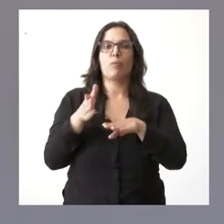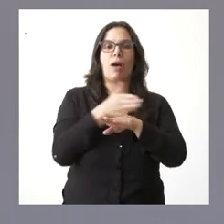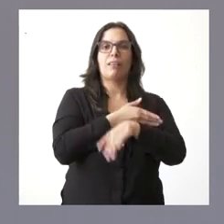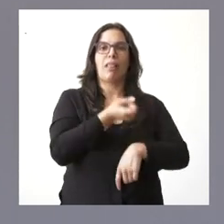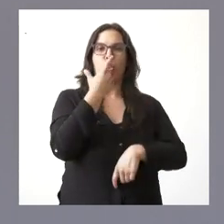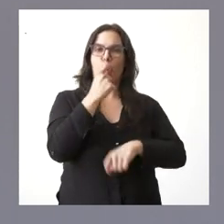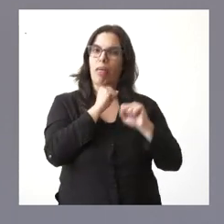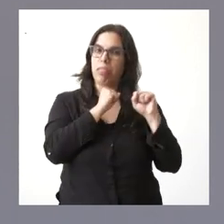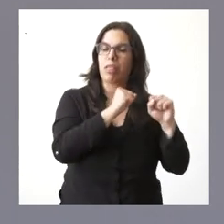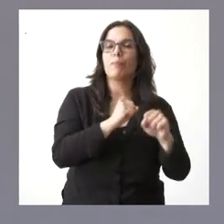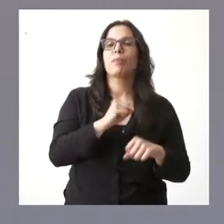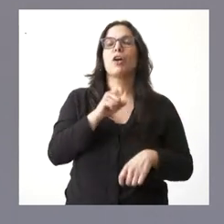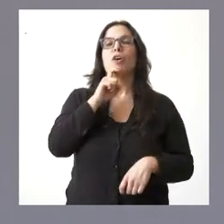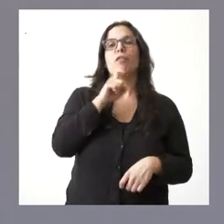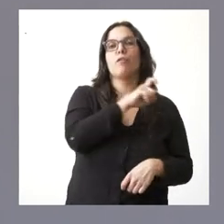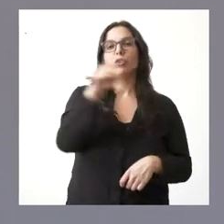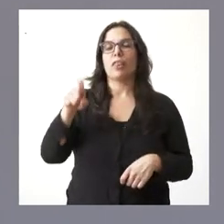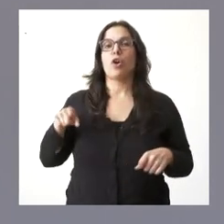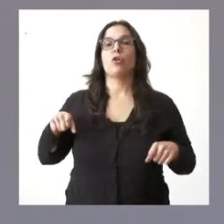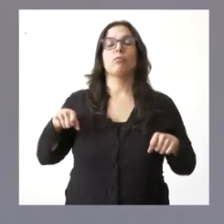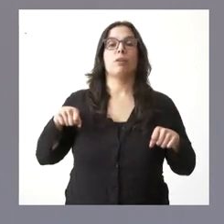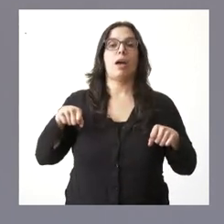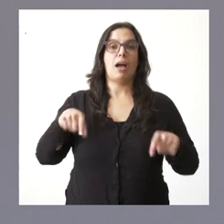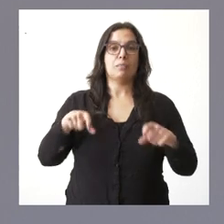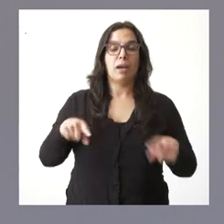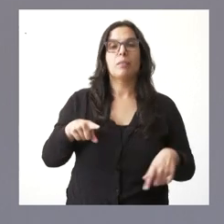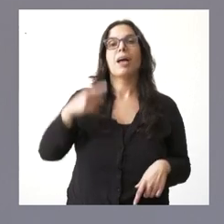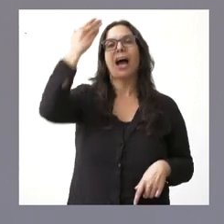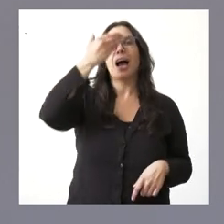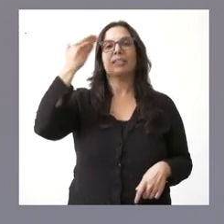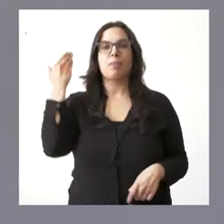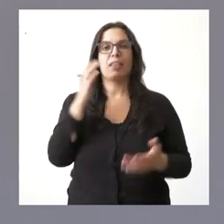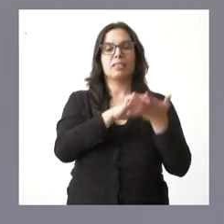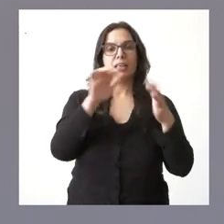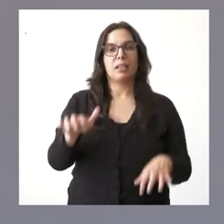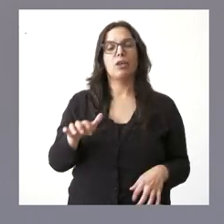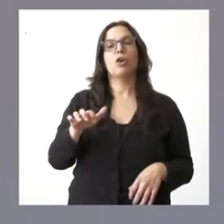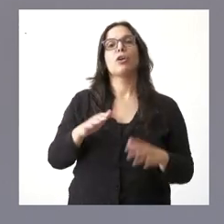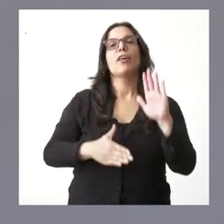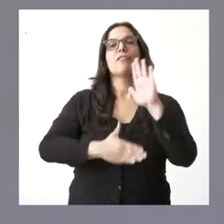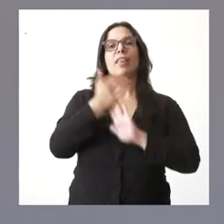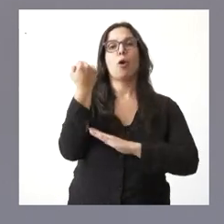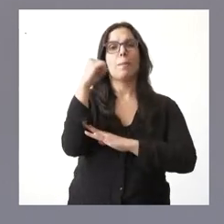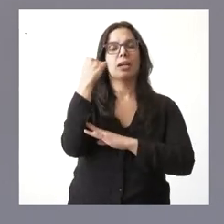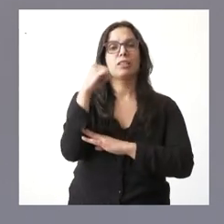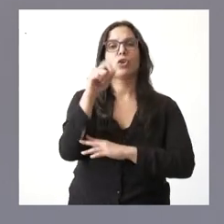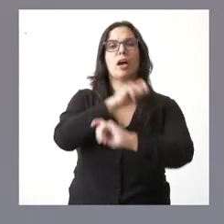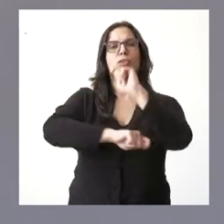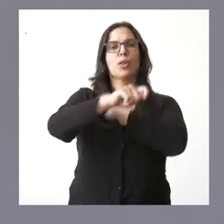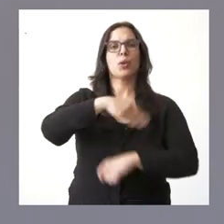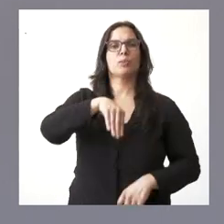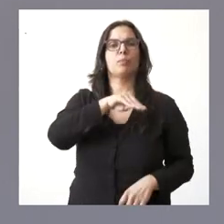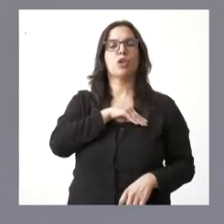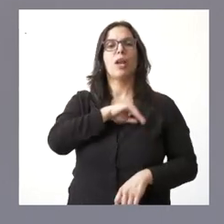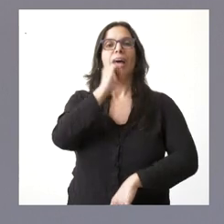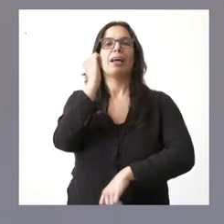Fundación Aspain, Aspace para Isis Cerebral Castilla y León, la Federación del Parkinson, la Asociación Española de